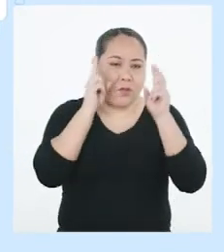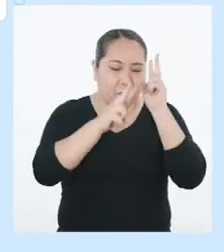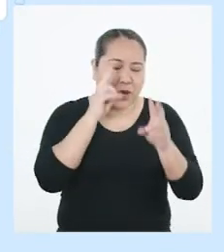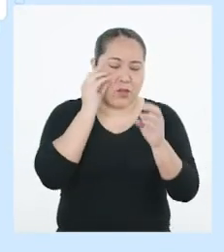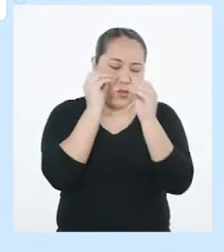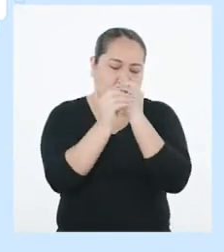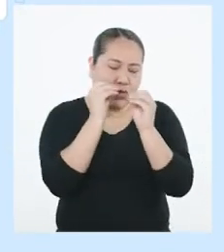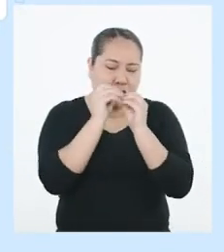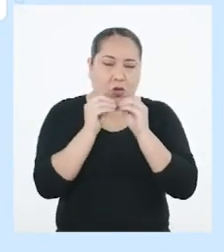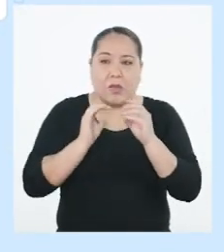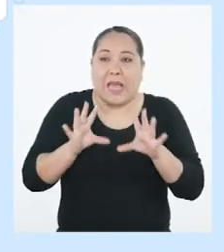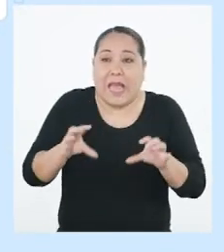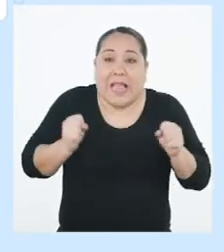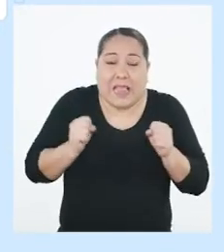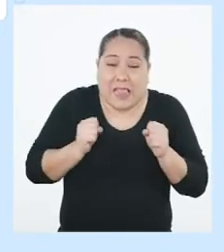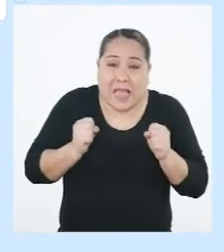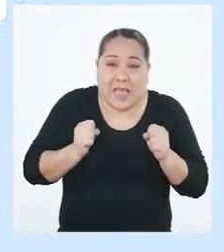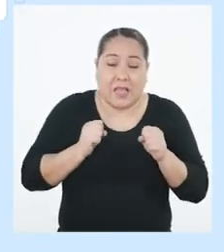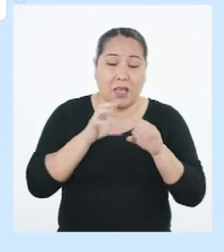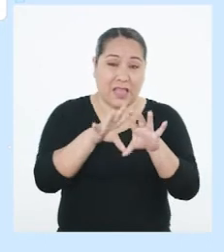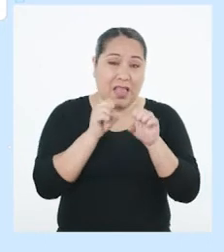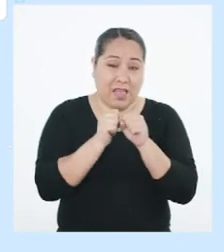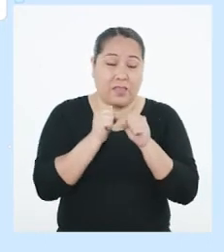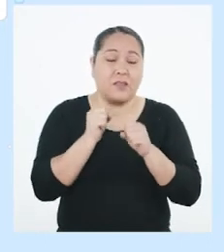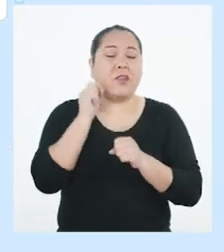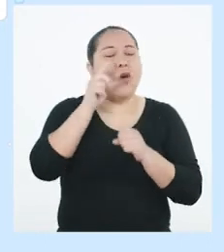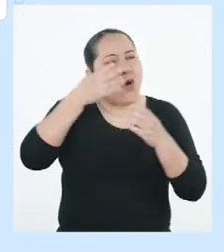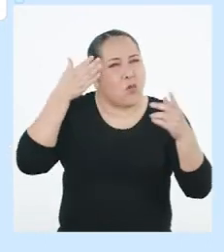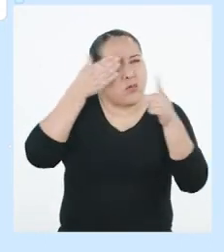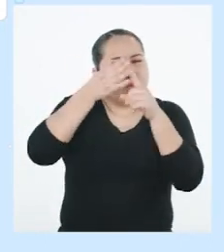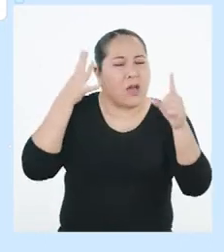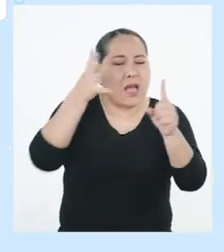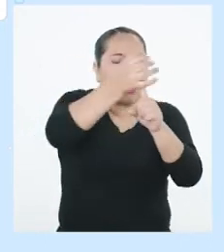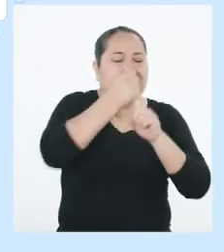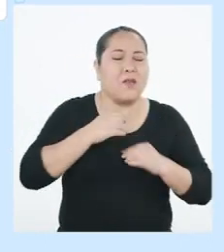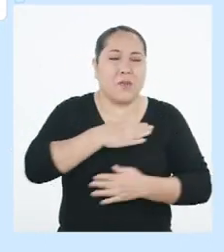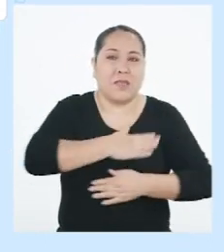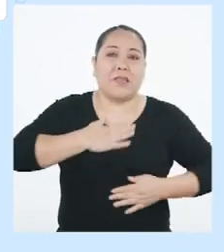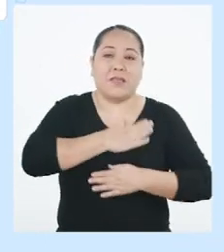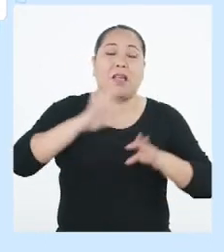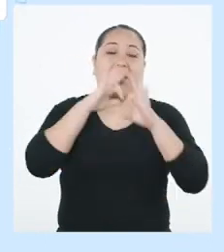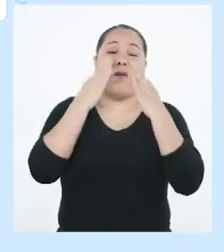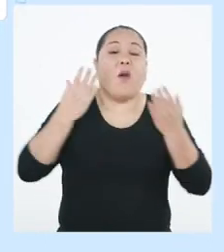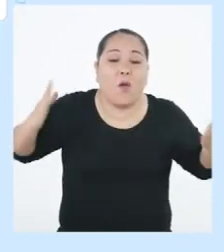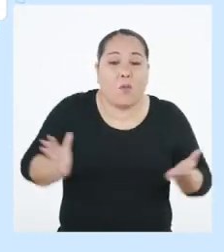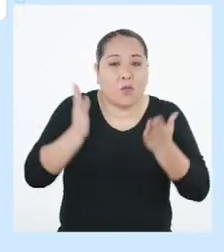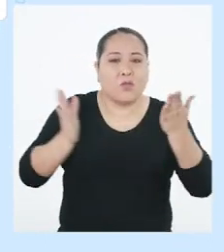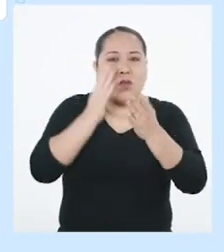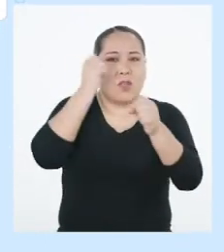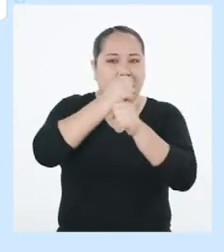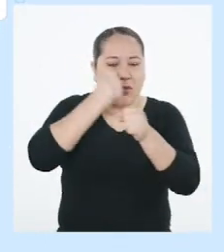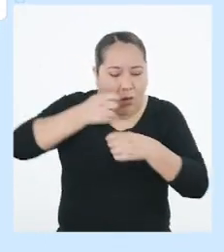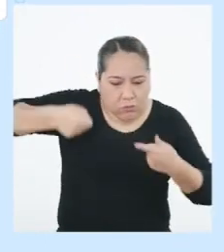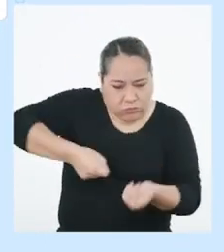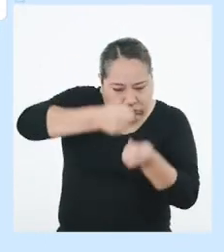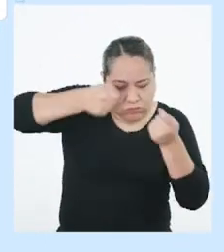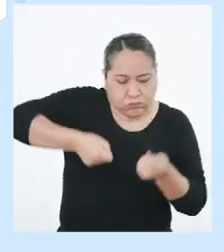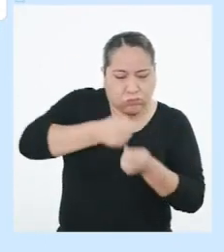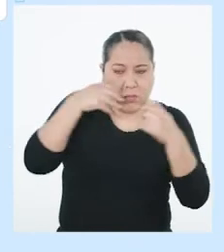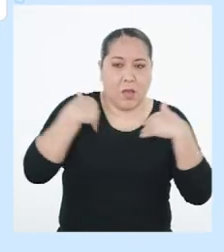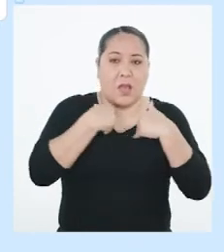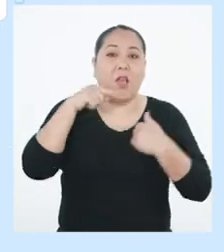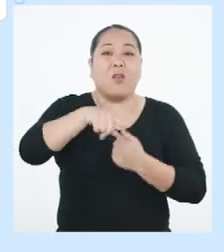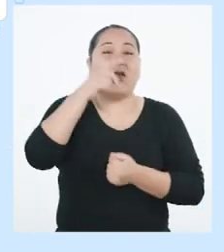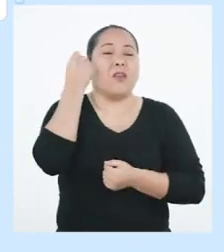consecuencias de las heladas y el friaje con el propósito de alcanzar el bienestar de las familias impulsando la producción agrícola y ganadera?